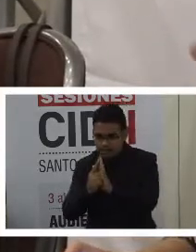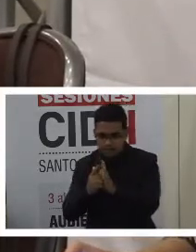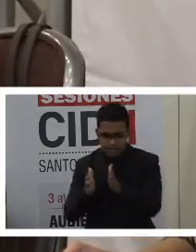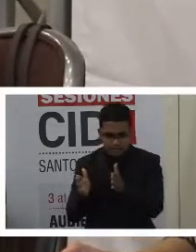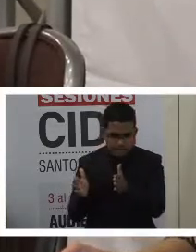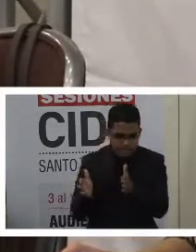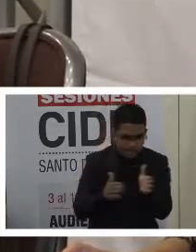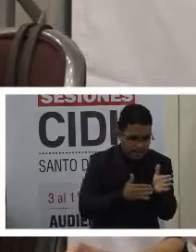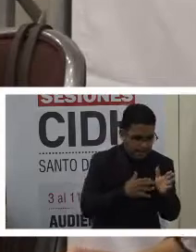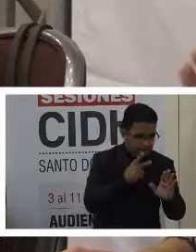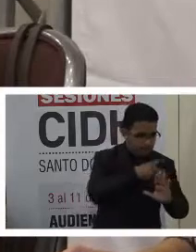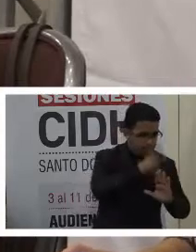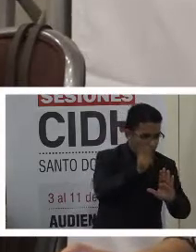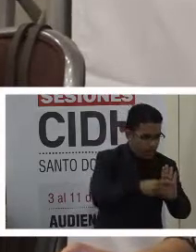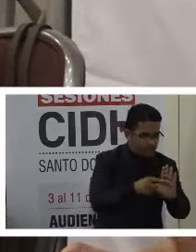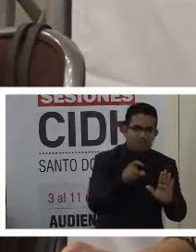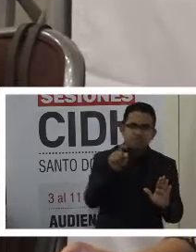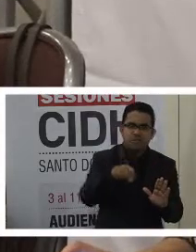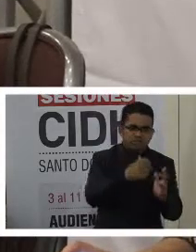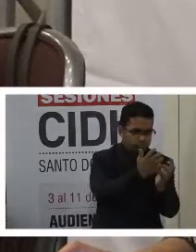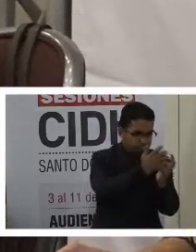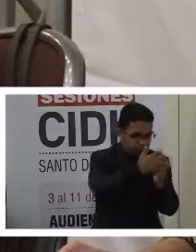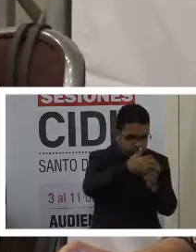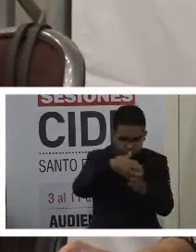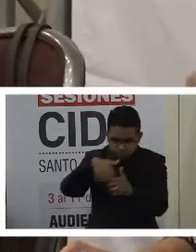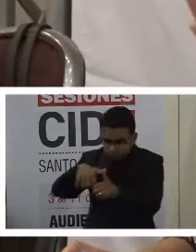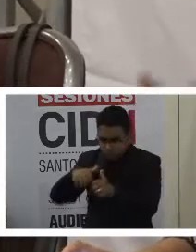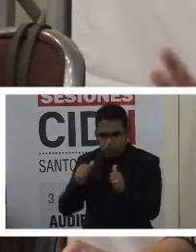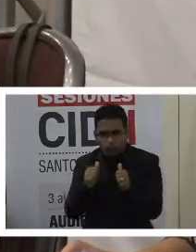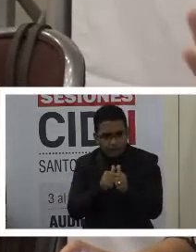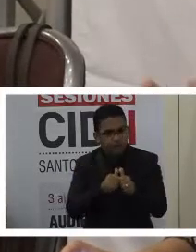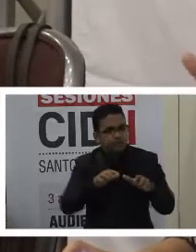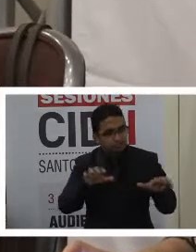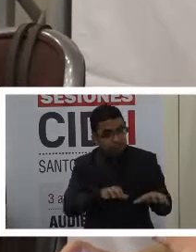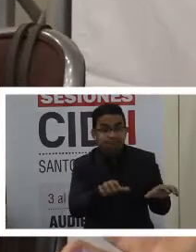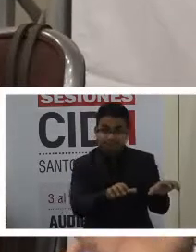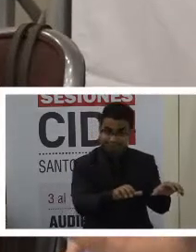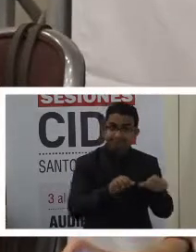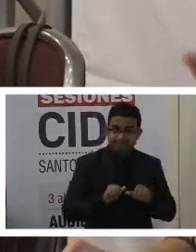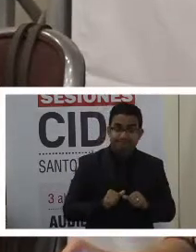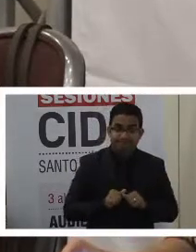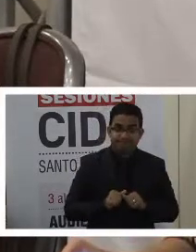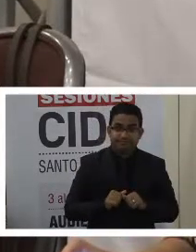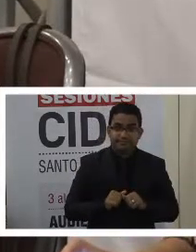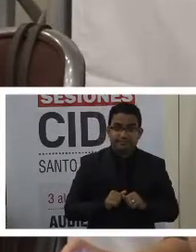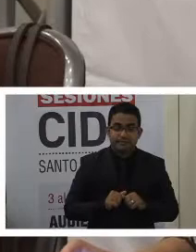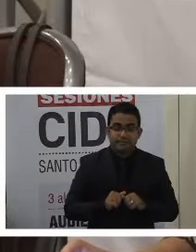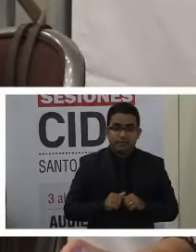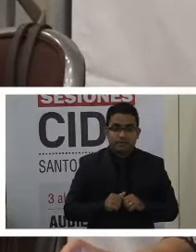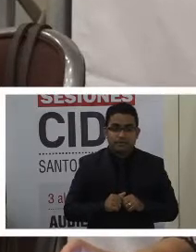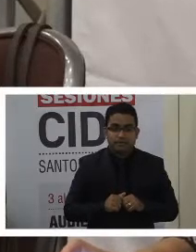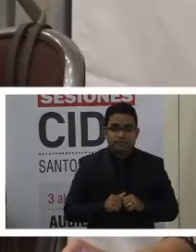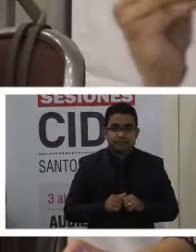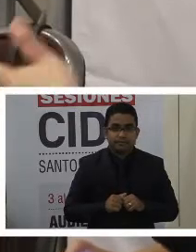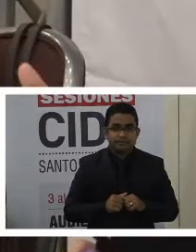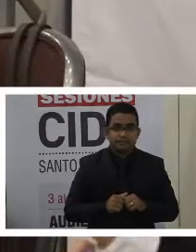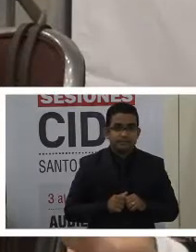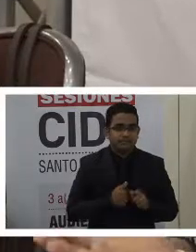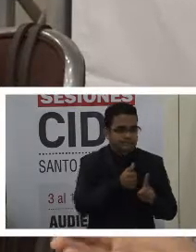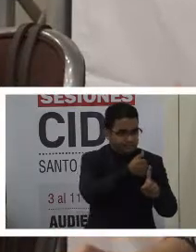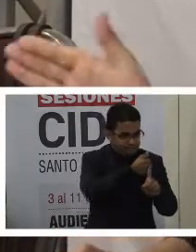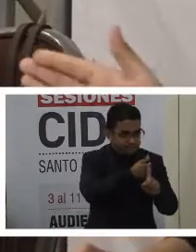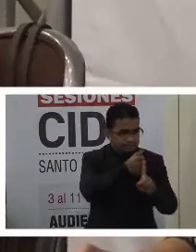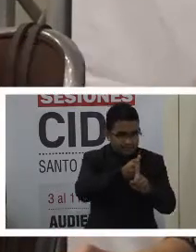y programas con la realidad de los hechos. Vamos a darle a cada una de las